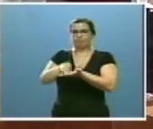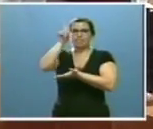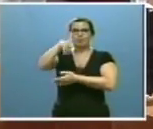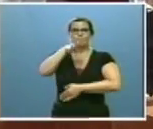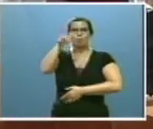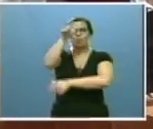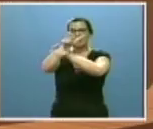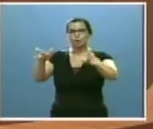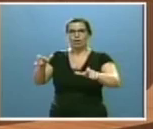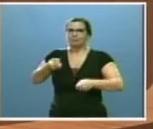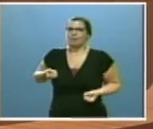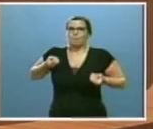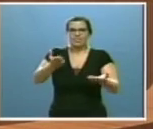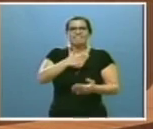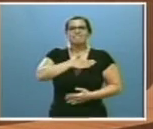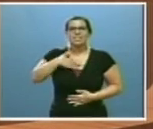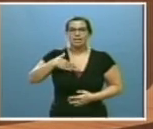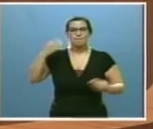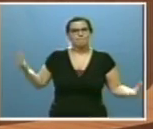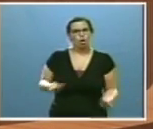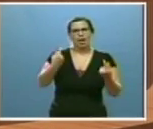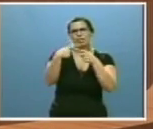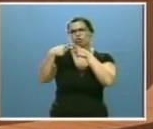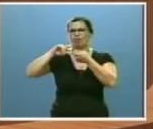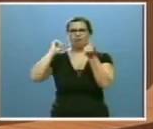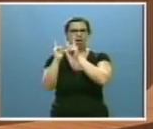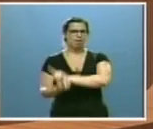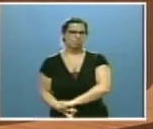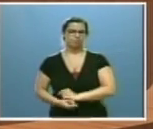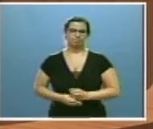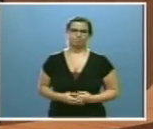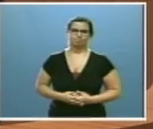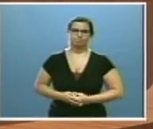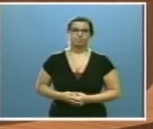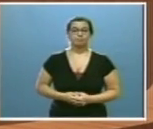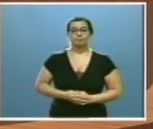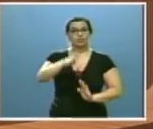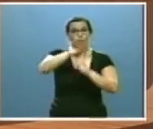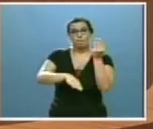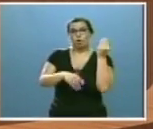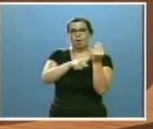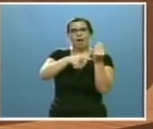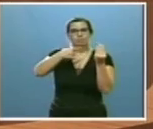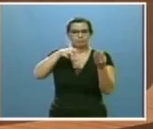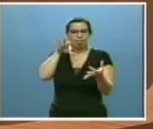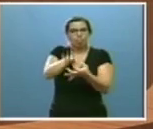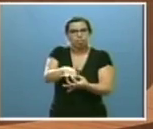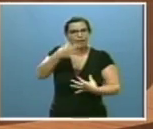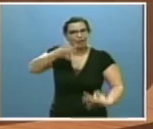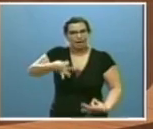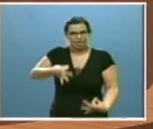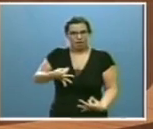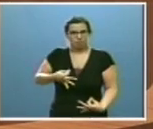ciudadanos de mejorar y de cambiar tantas cosas. Un programa realista, riguroso e integrador.